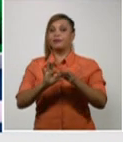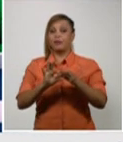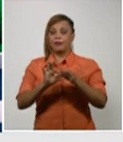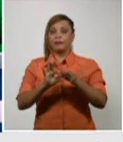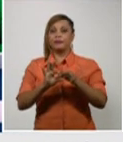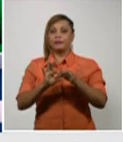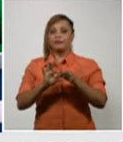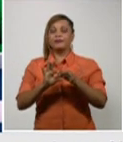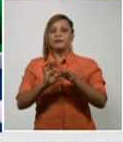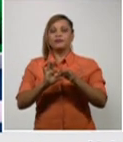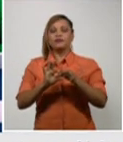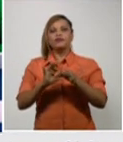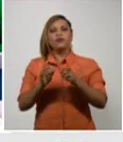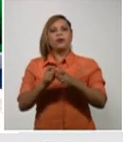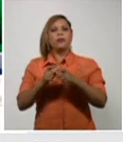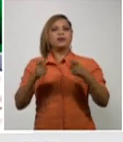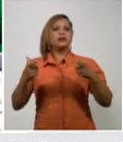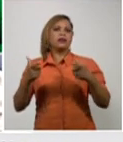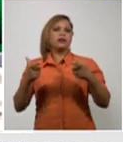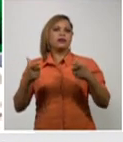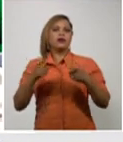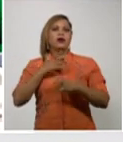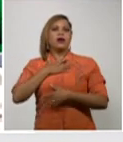incrementó mucho la falta de aire,